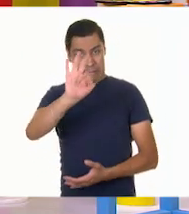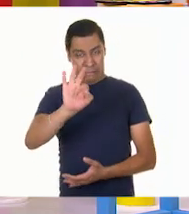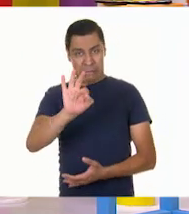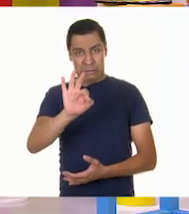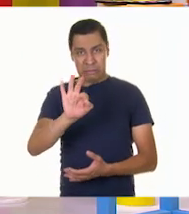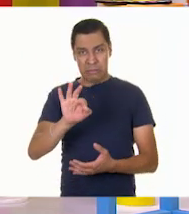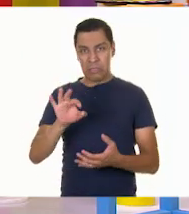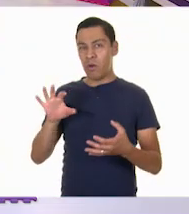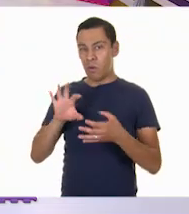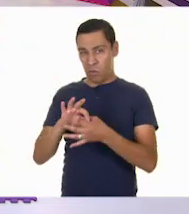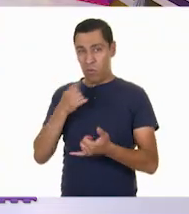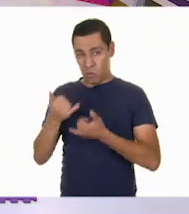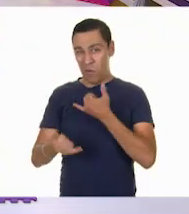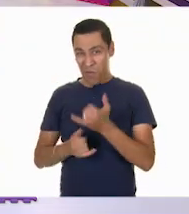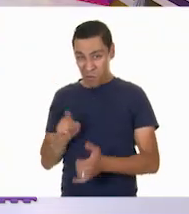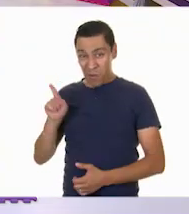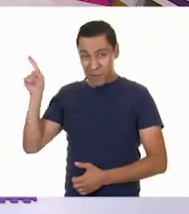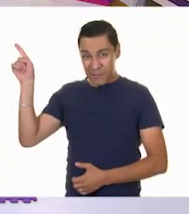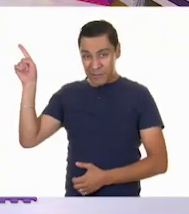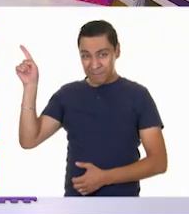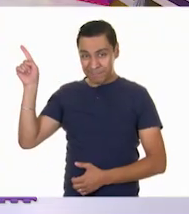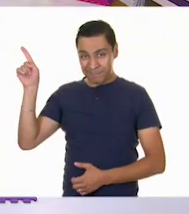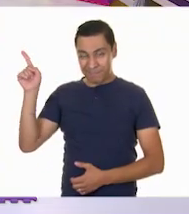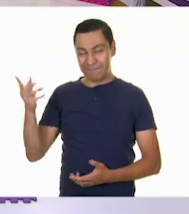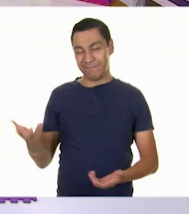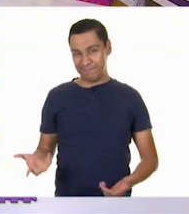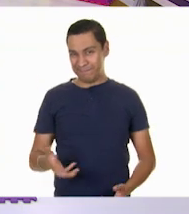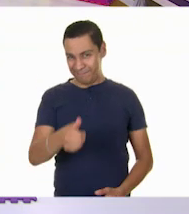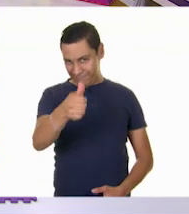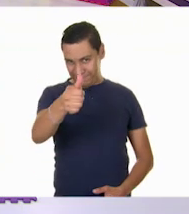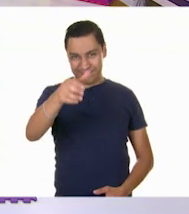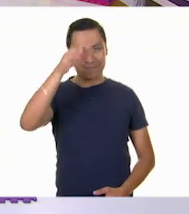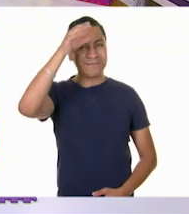volar un papalote y se puedan divertir? ¡Sí! ¡Sí!